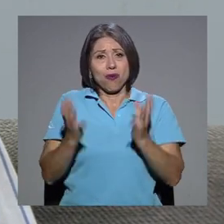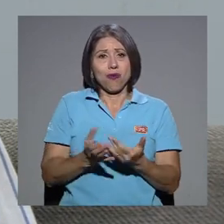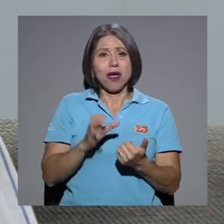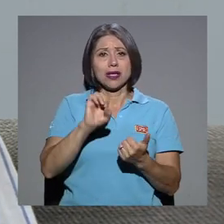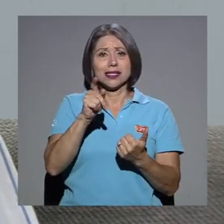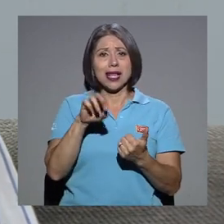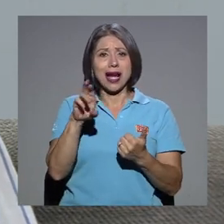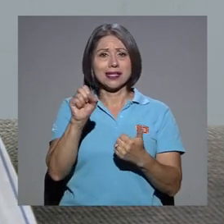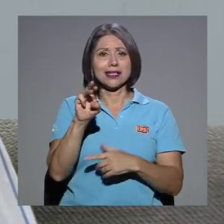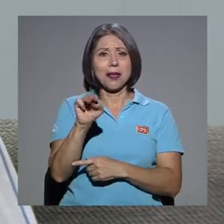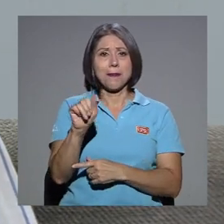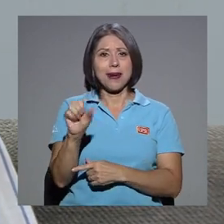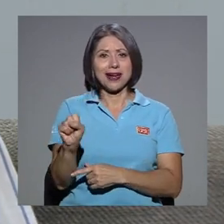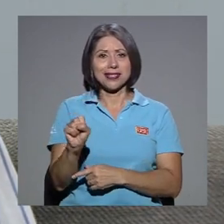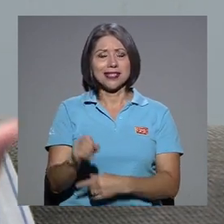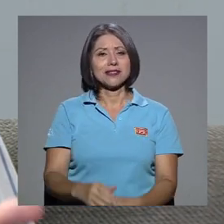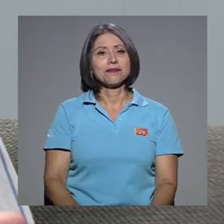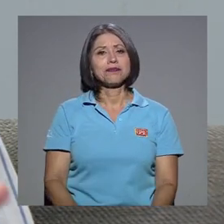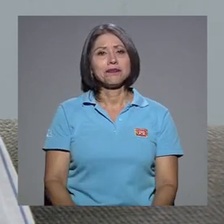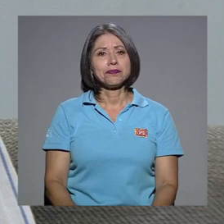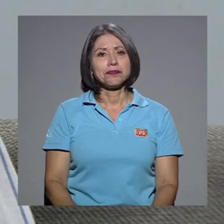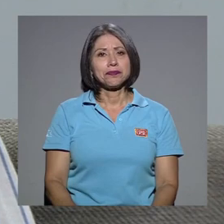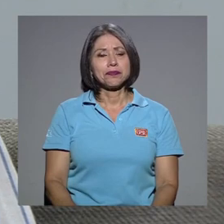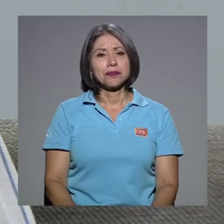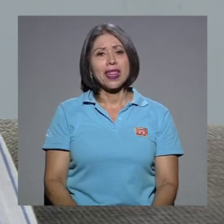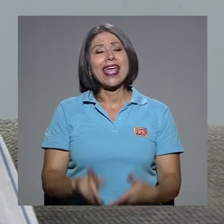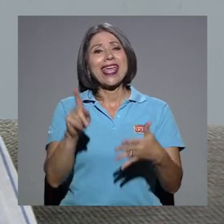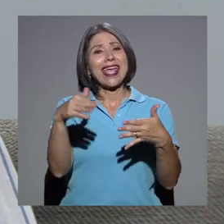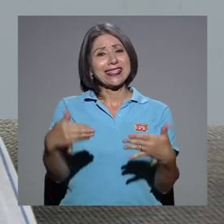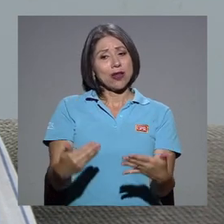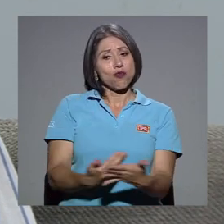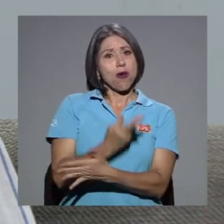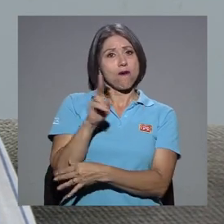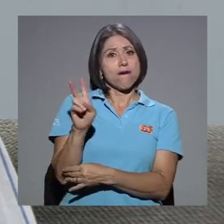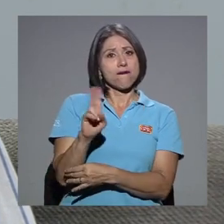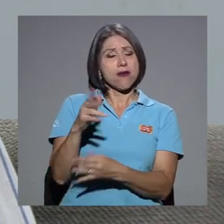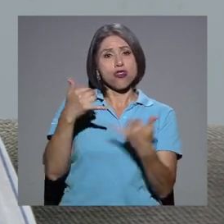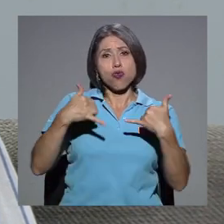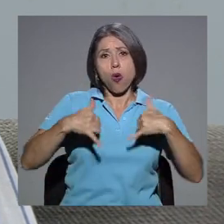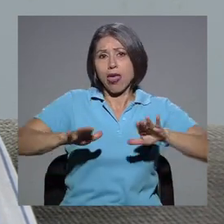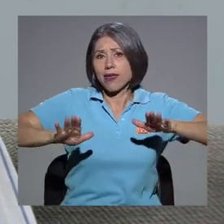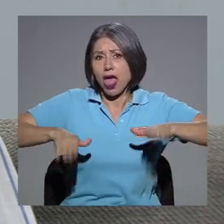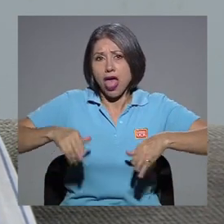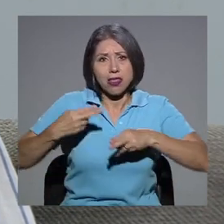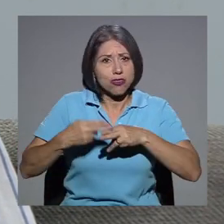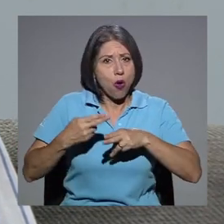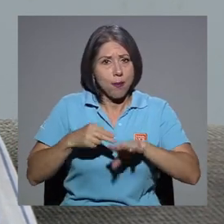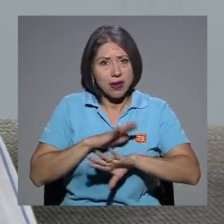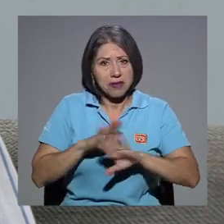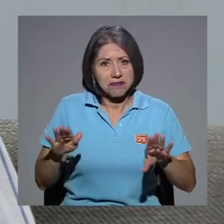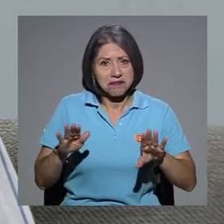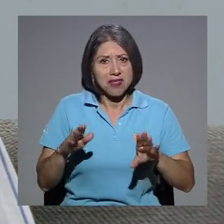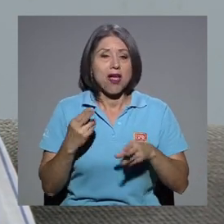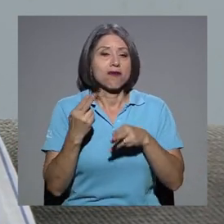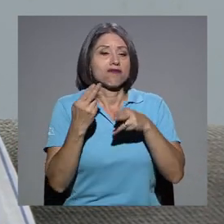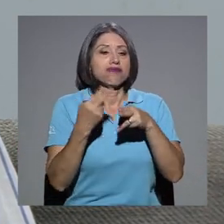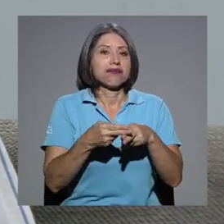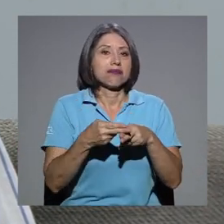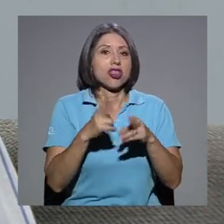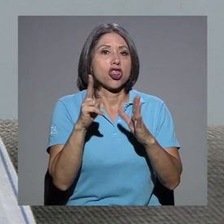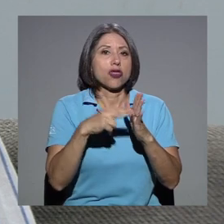mundial, que es el SARS y el MERS, y este nuevo que aún no tiene nombre. Entonces le pusieron en el 2019,